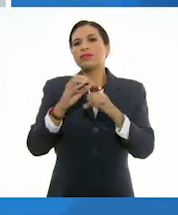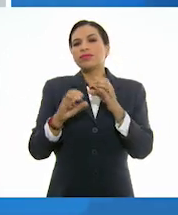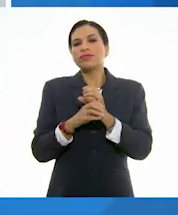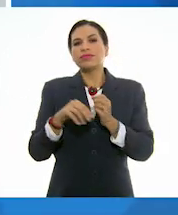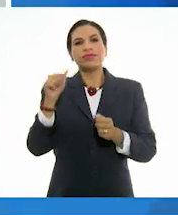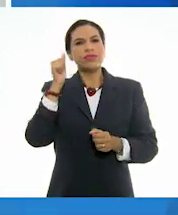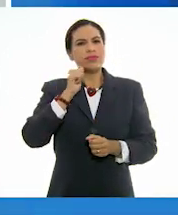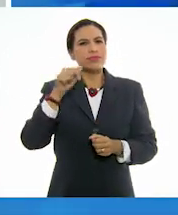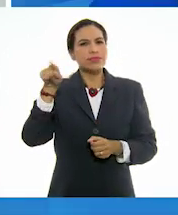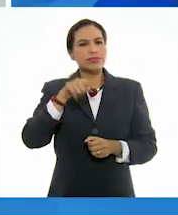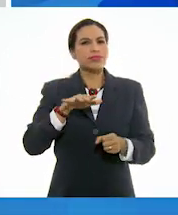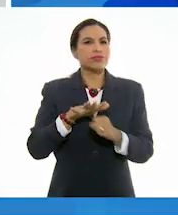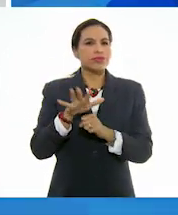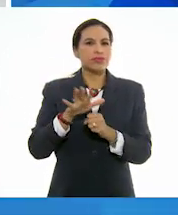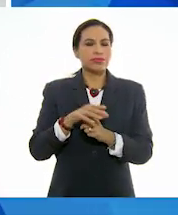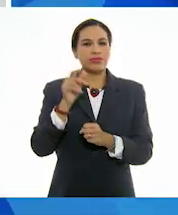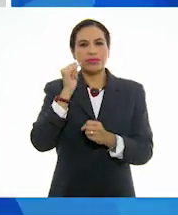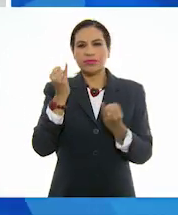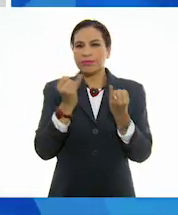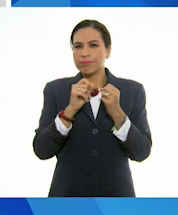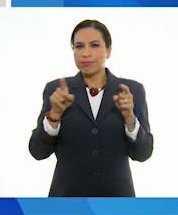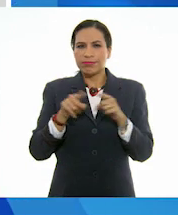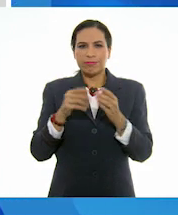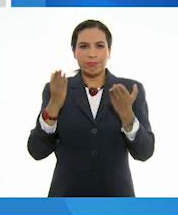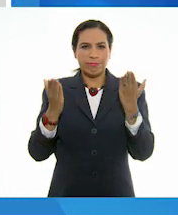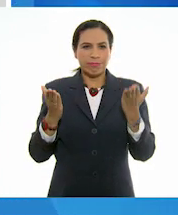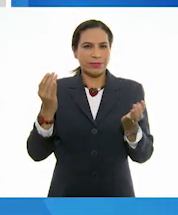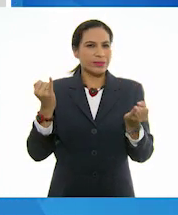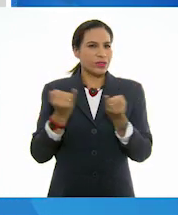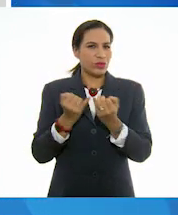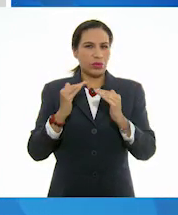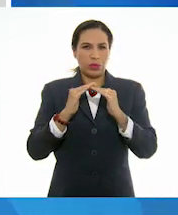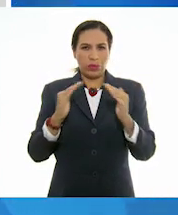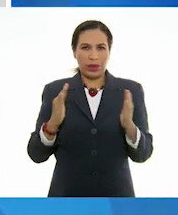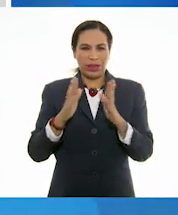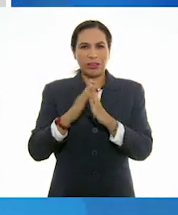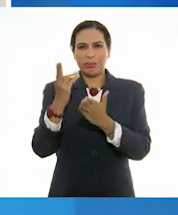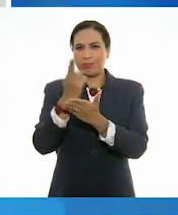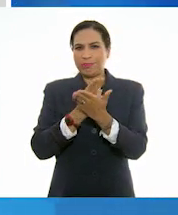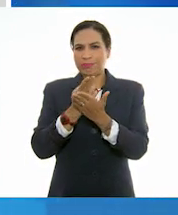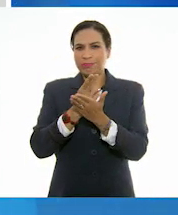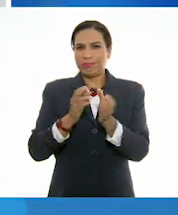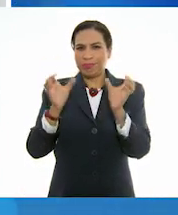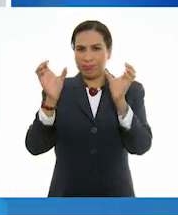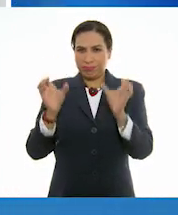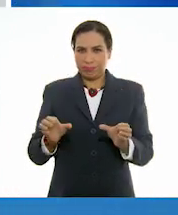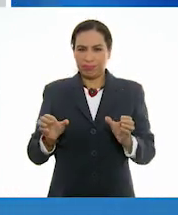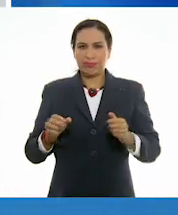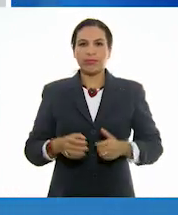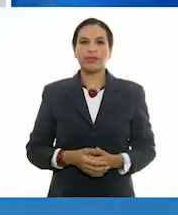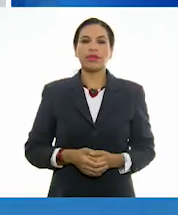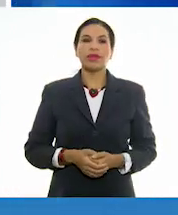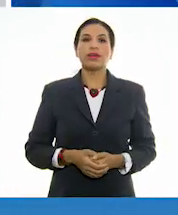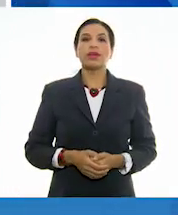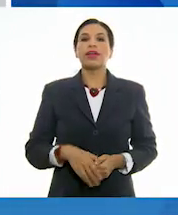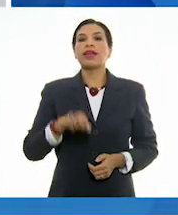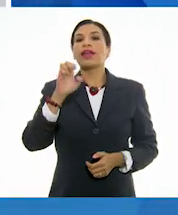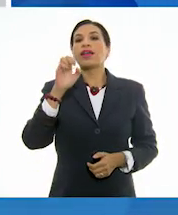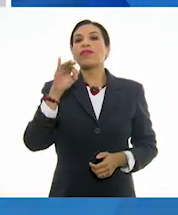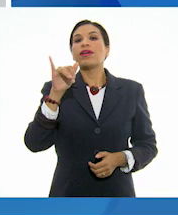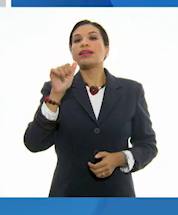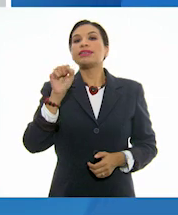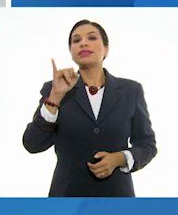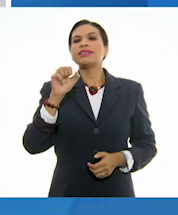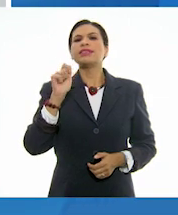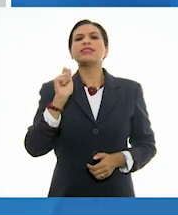siempre y cuando guarden el mismo peso en ambos lados o partes del dibujo. El énfasis por su